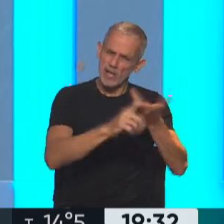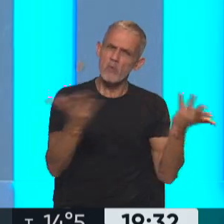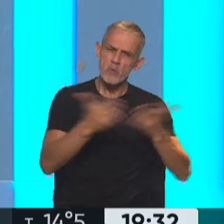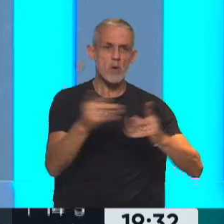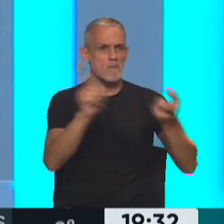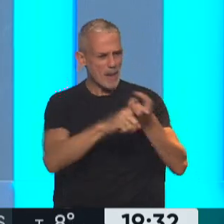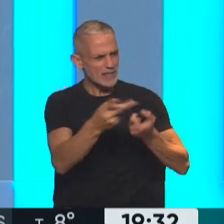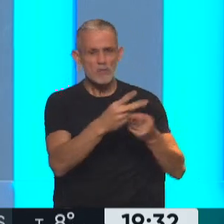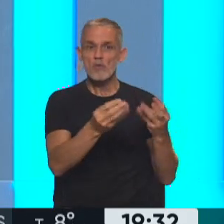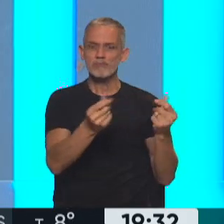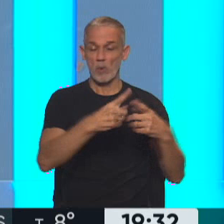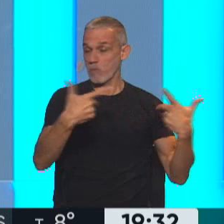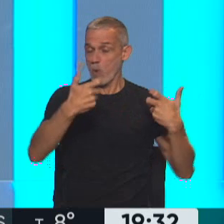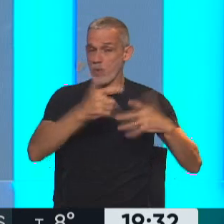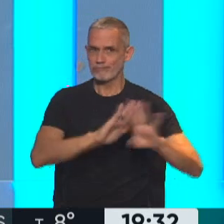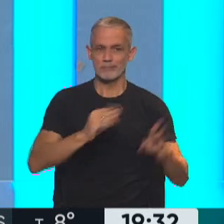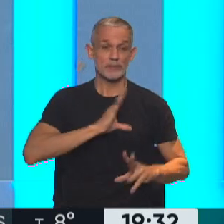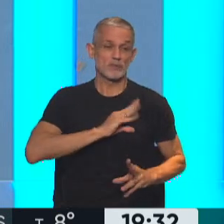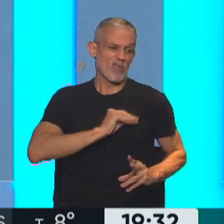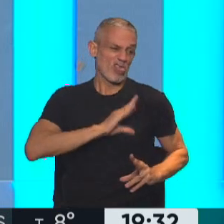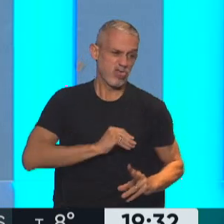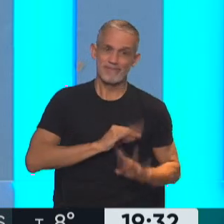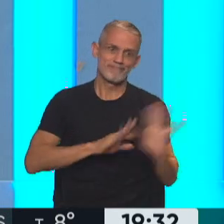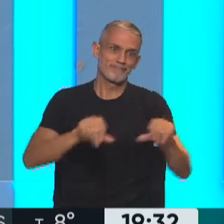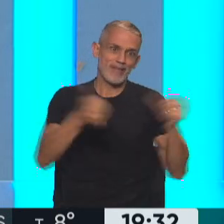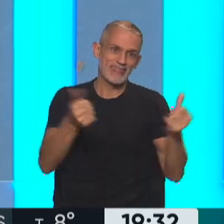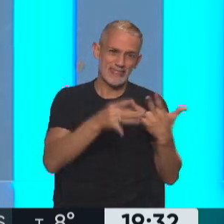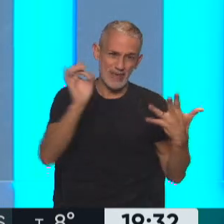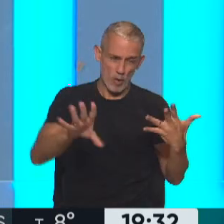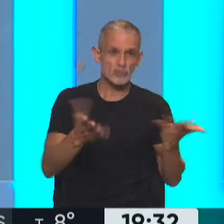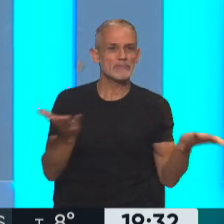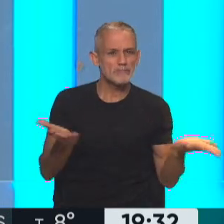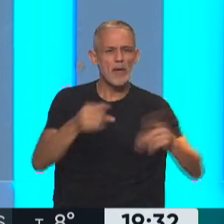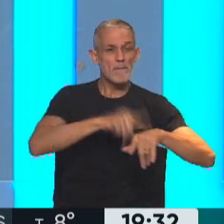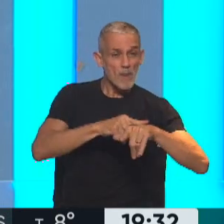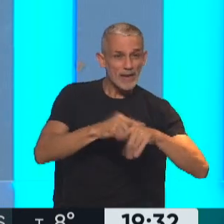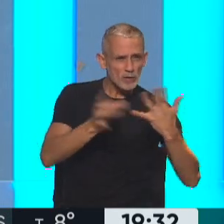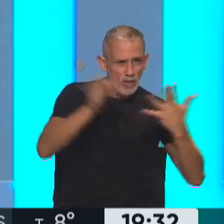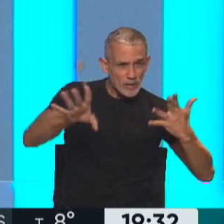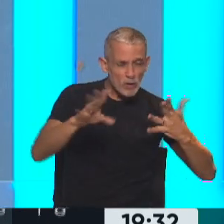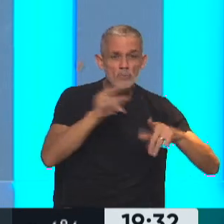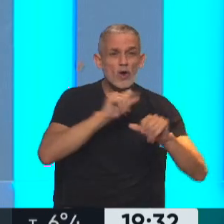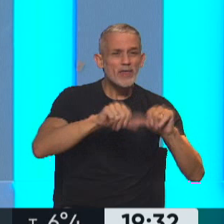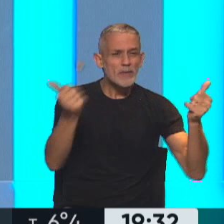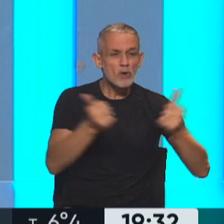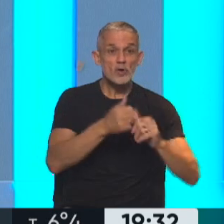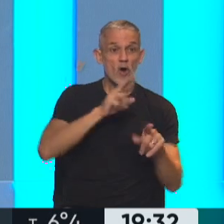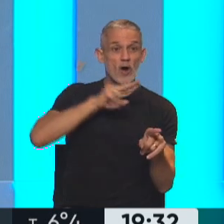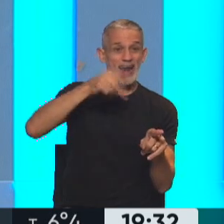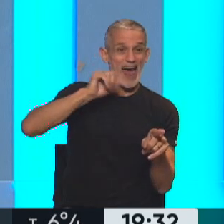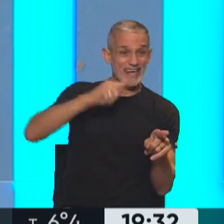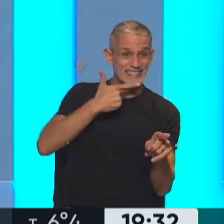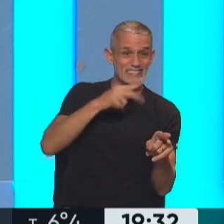matrimonio terminó mal, se acabó el amor y llegó el momento del divorcio. En el momento del divorcio, Mariana Ananis denunció ante la